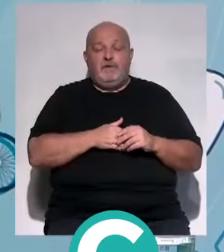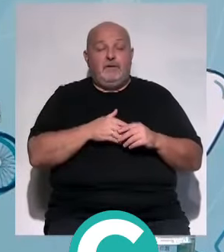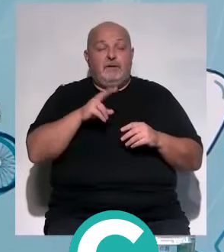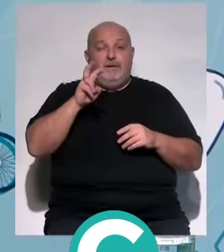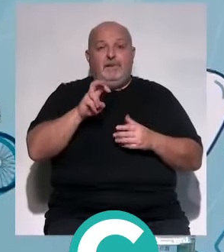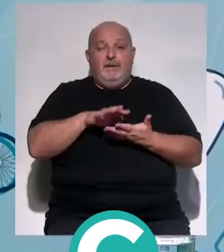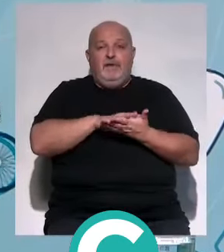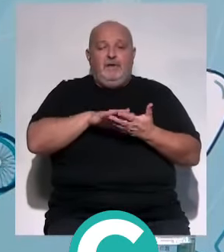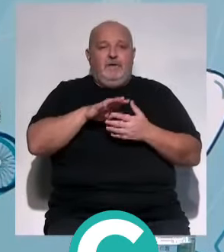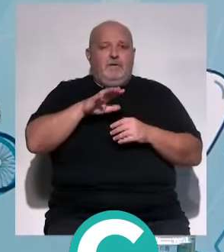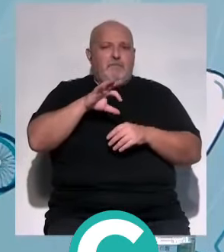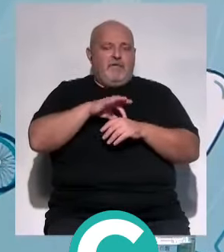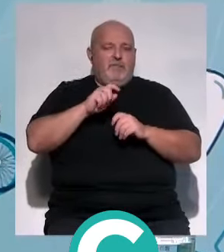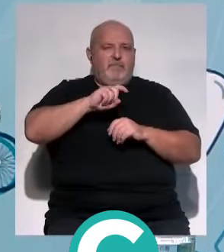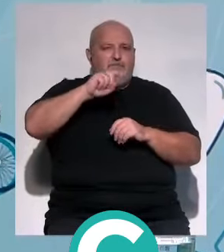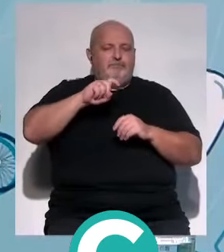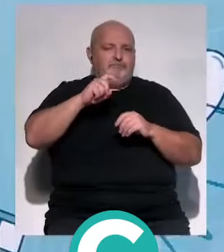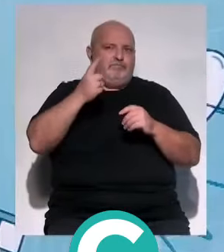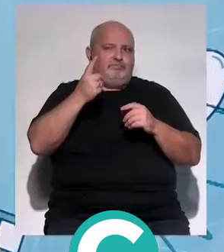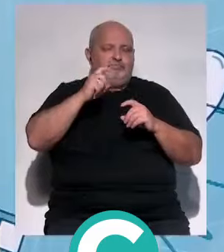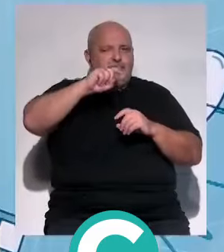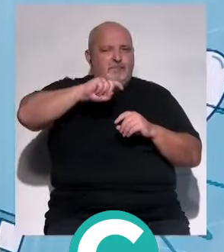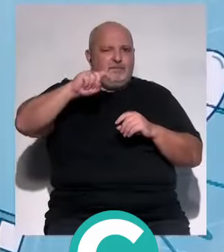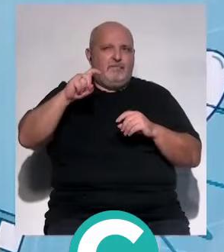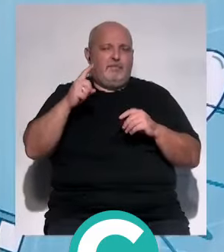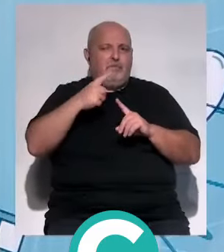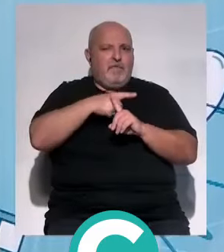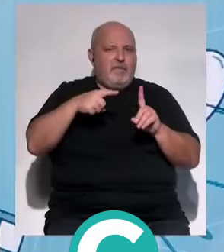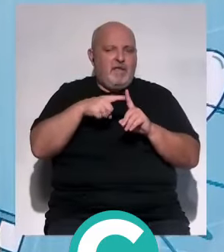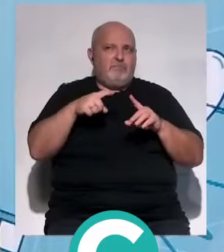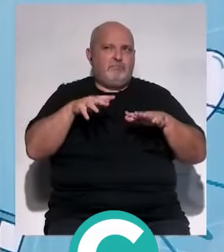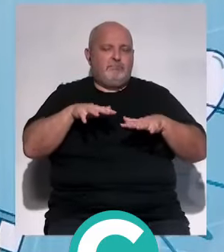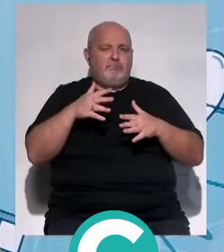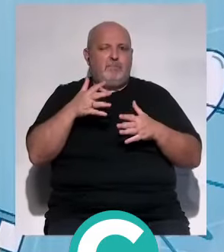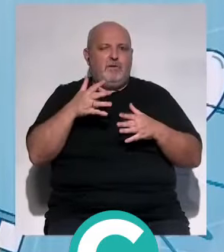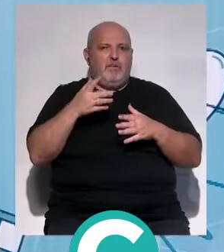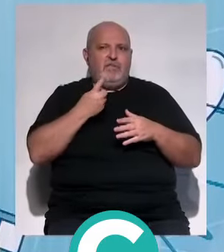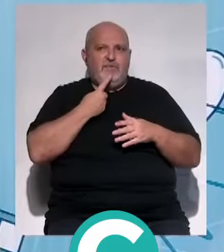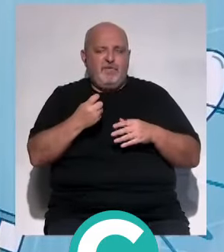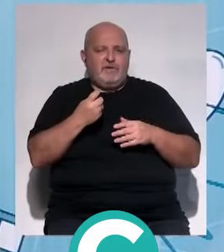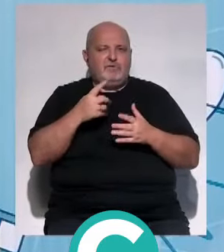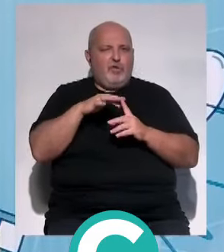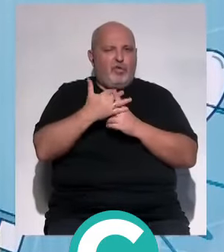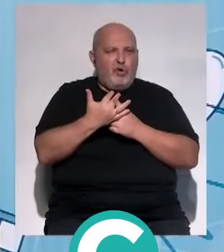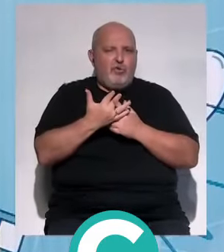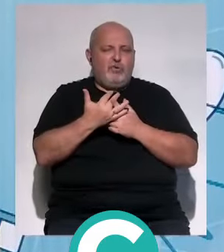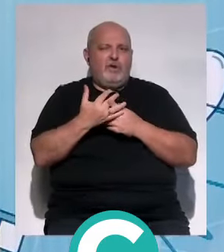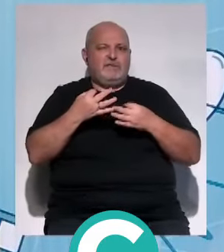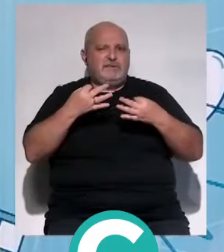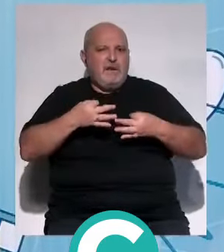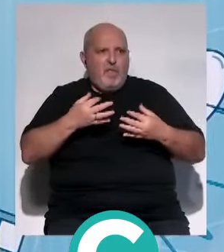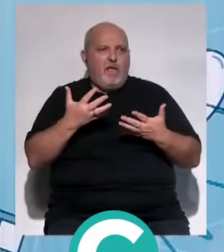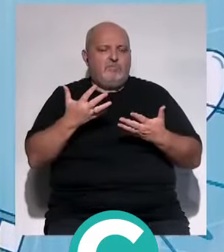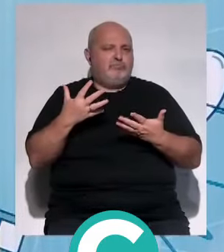basa en indicadores médicos, en estancia media, en complejidad, en seguridad,